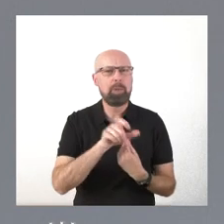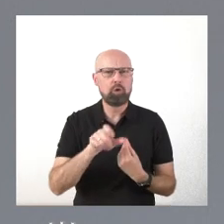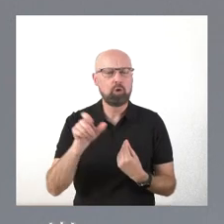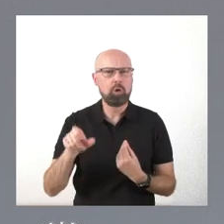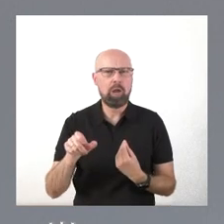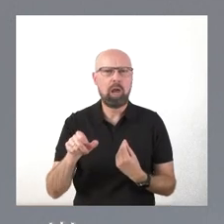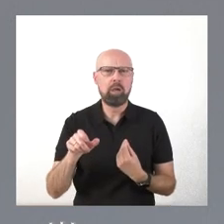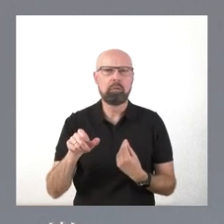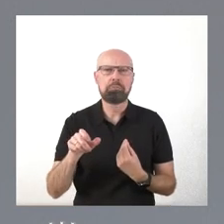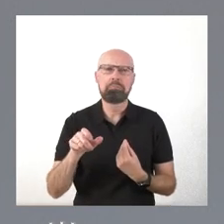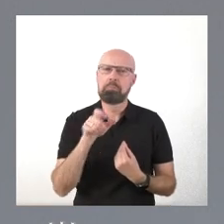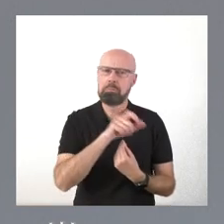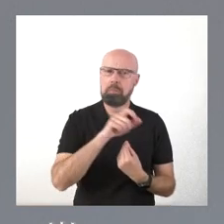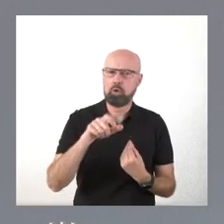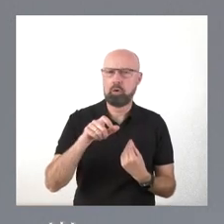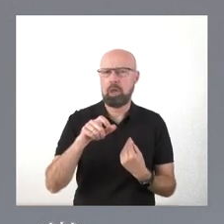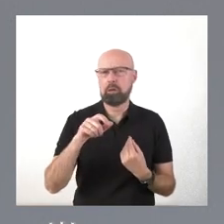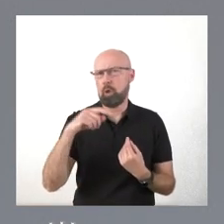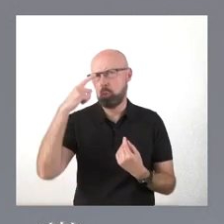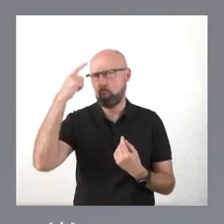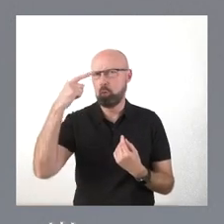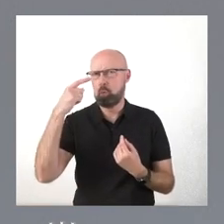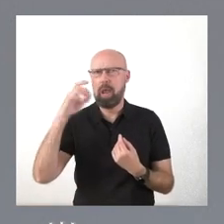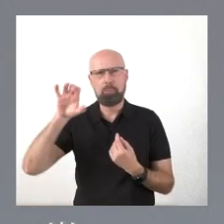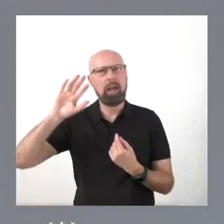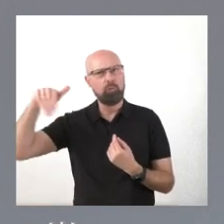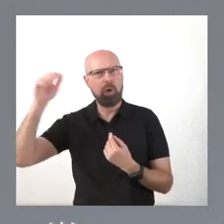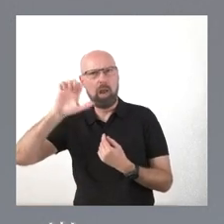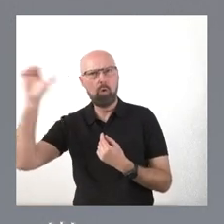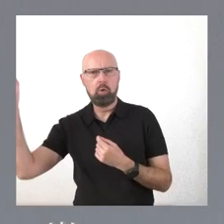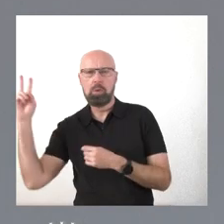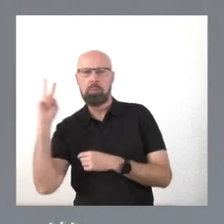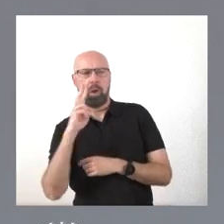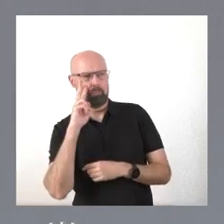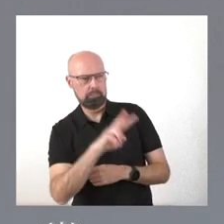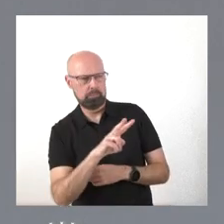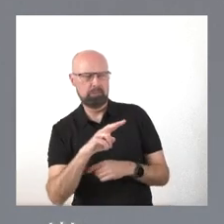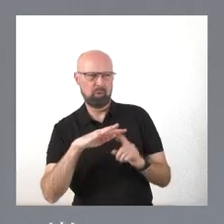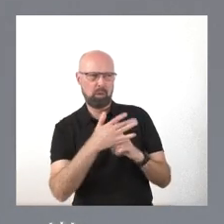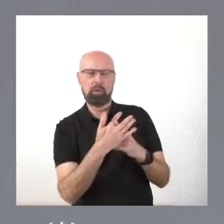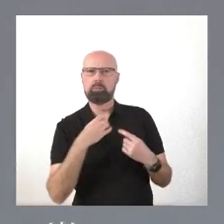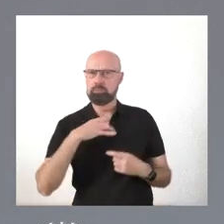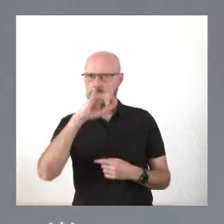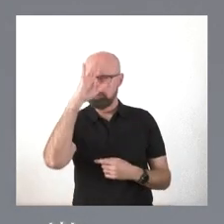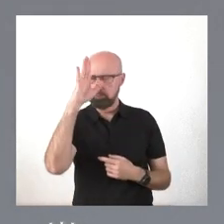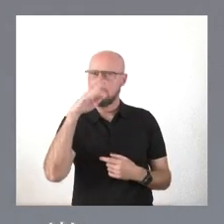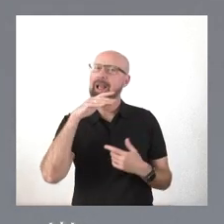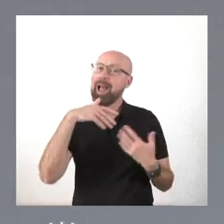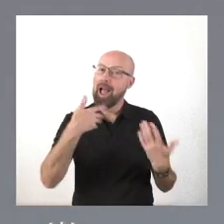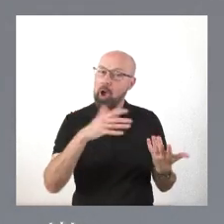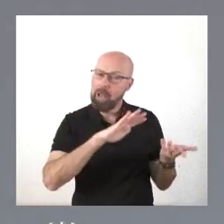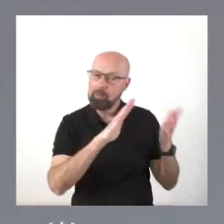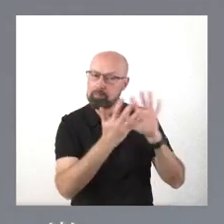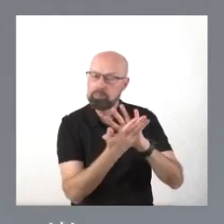gente de cultura de otros países europeos, que se quedaban perplejos viendo esa situación. Bueno, la situación ha cambiado radicalmente.